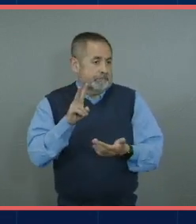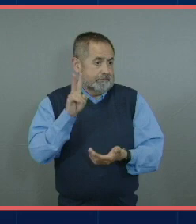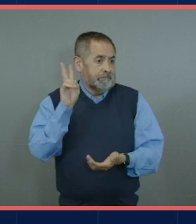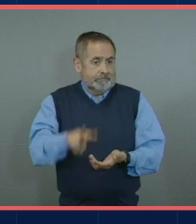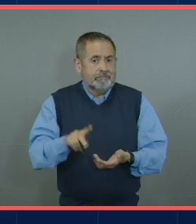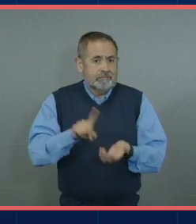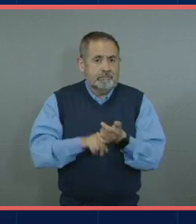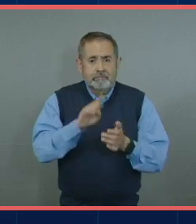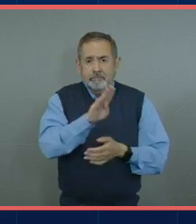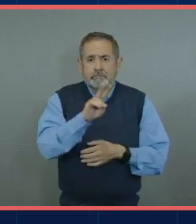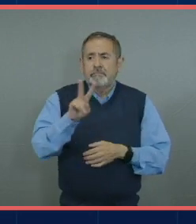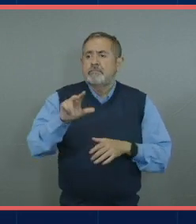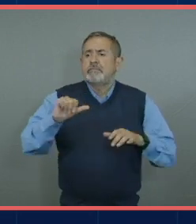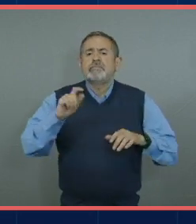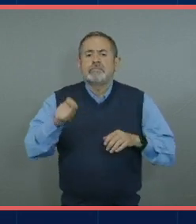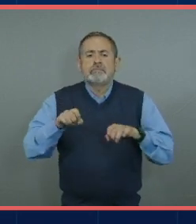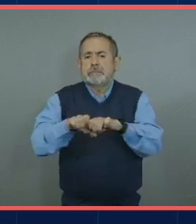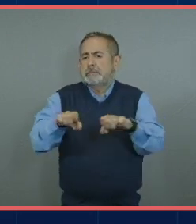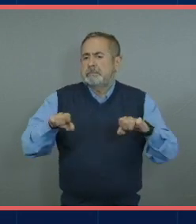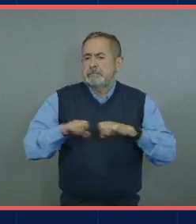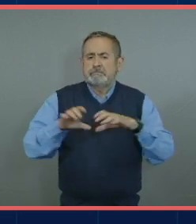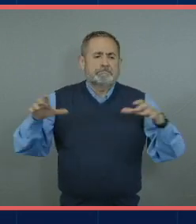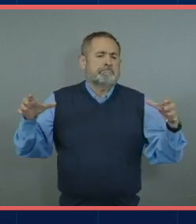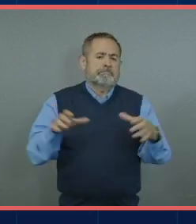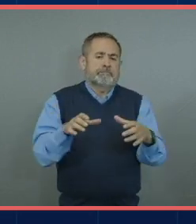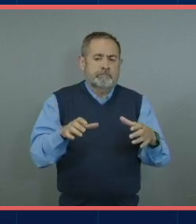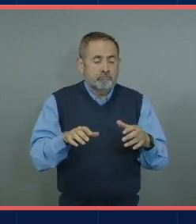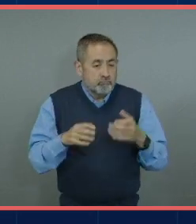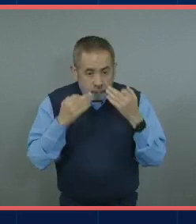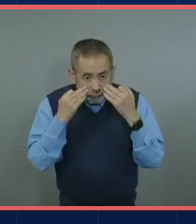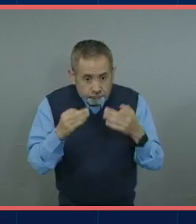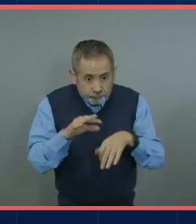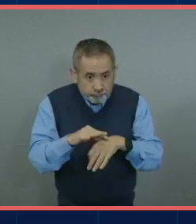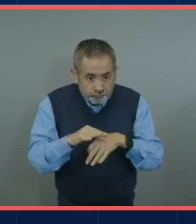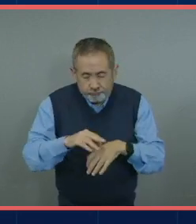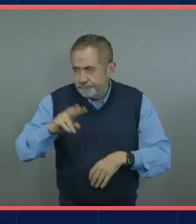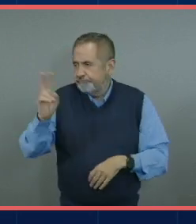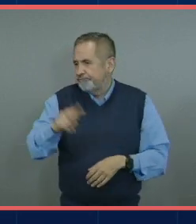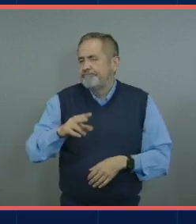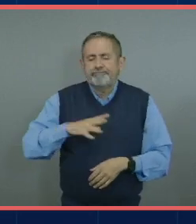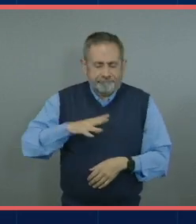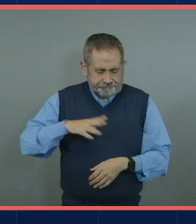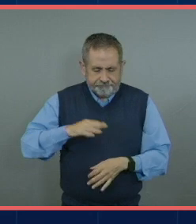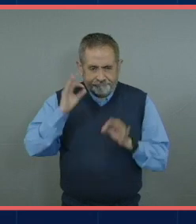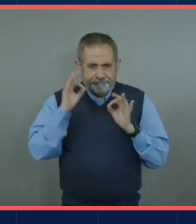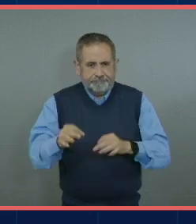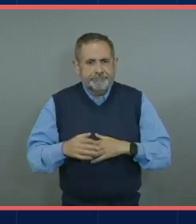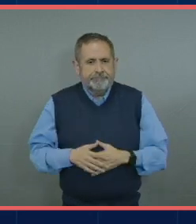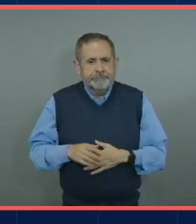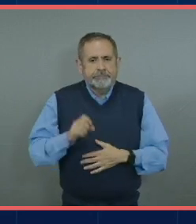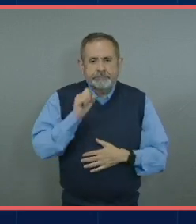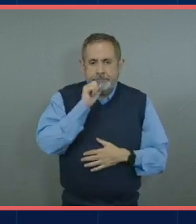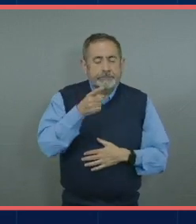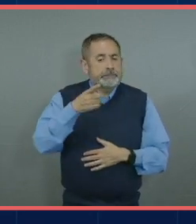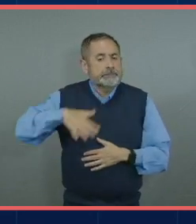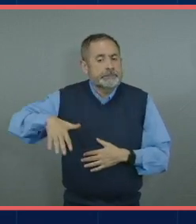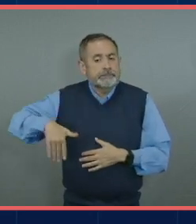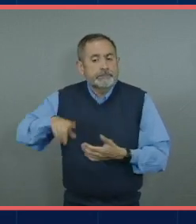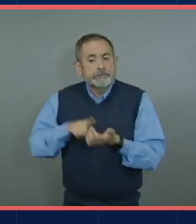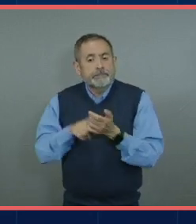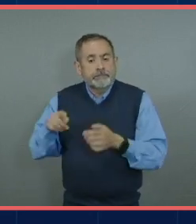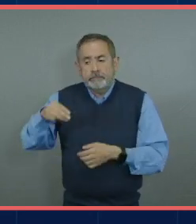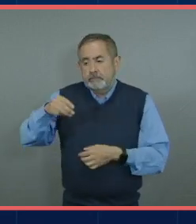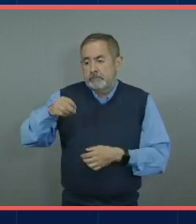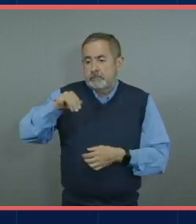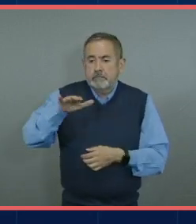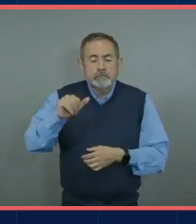somos un solo equipo sí se vive se vive en el día a día y también mucho de lo que menciona Moni